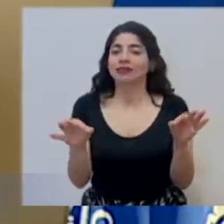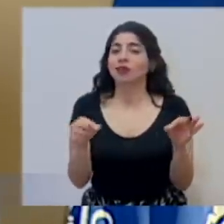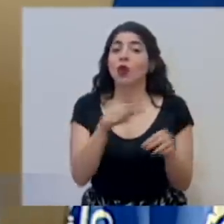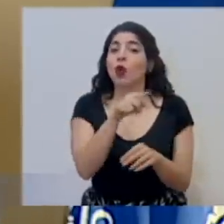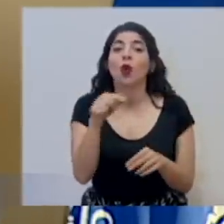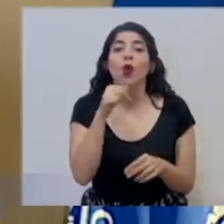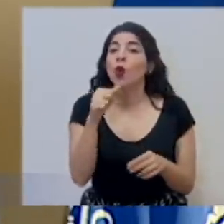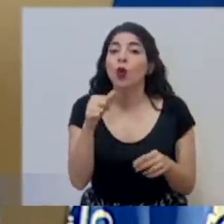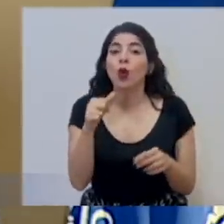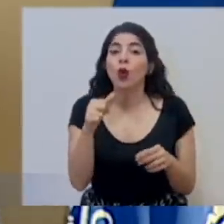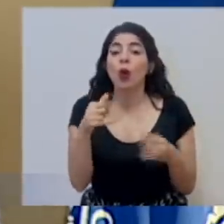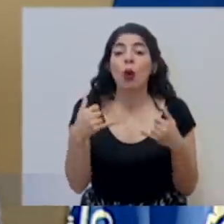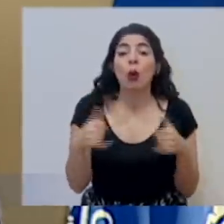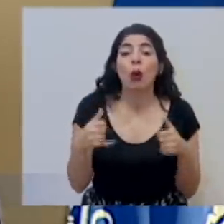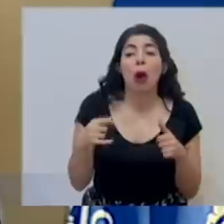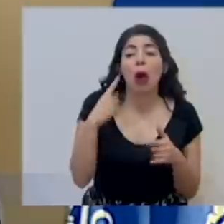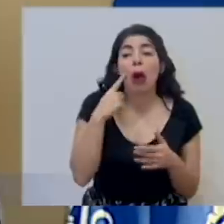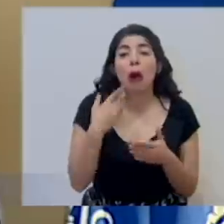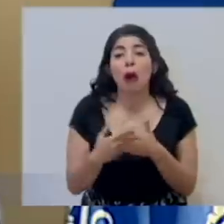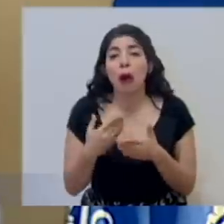nos la juguemos.